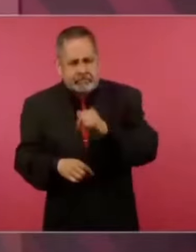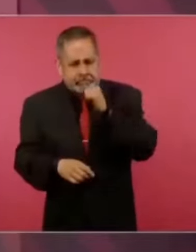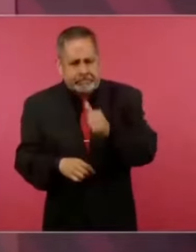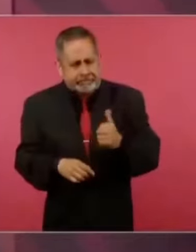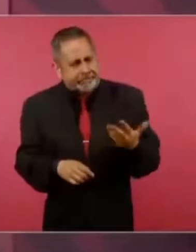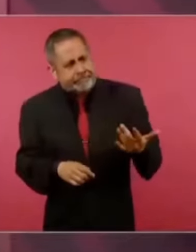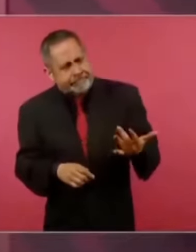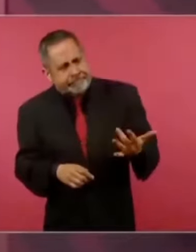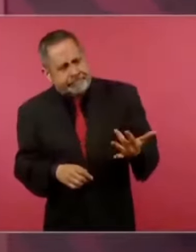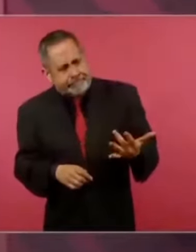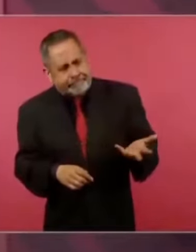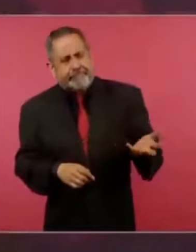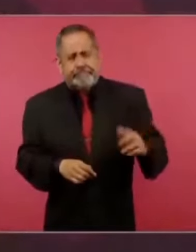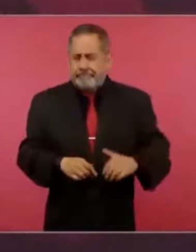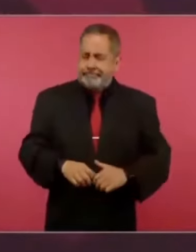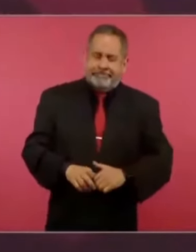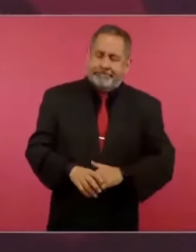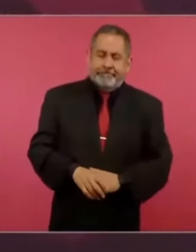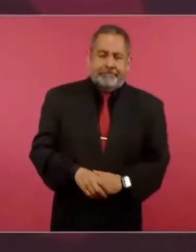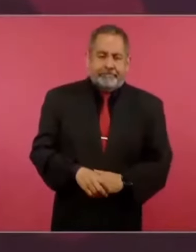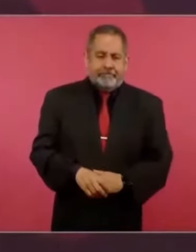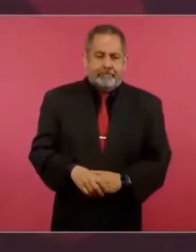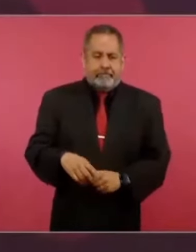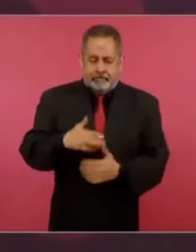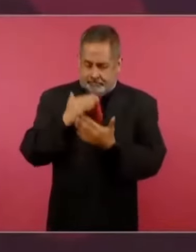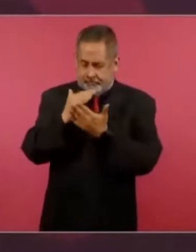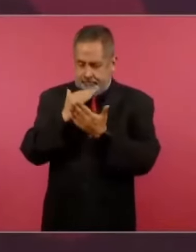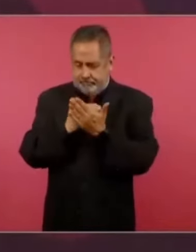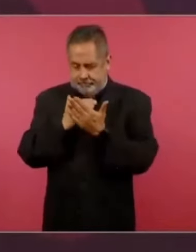mi cuestionario.